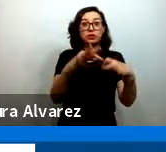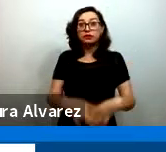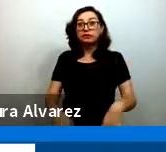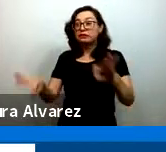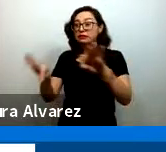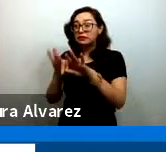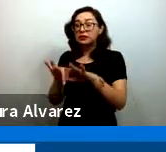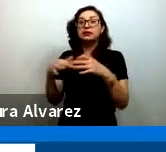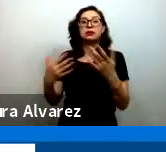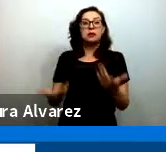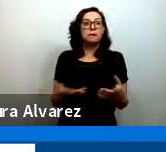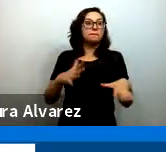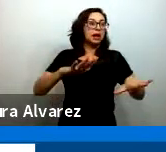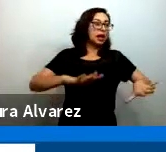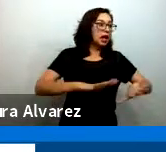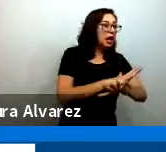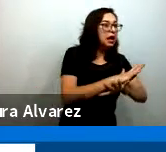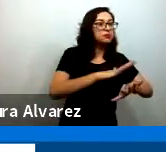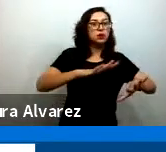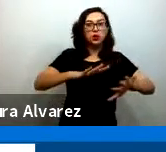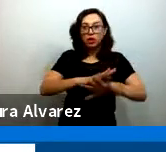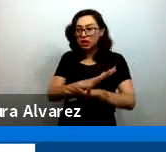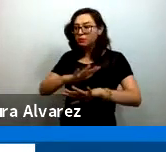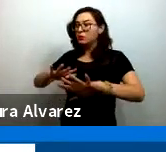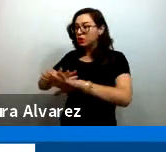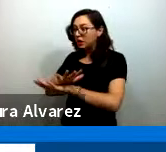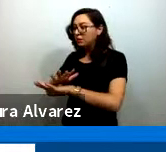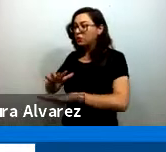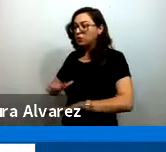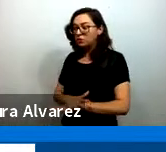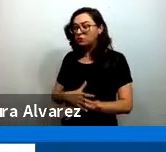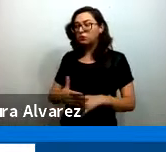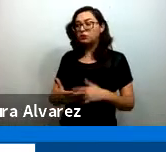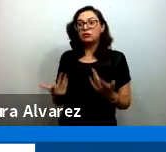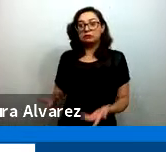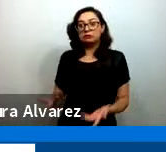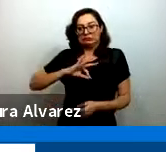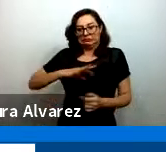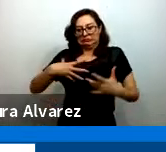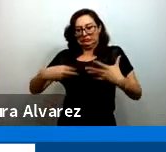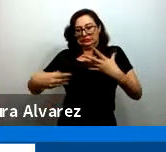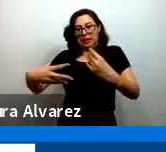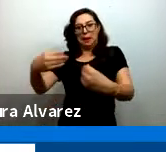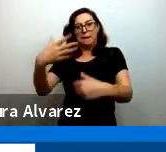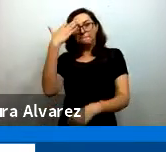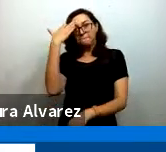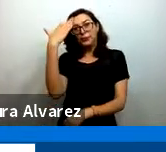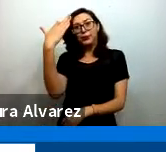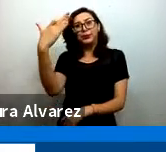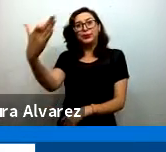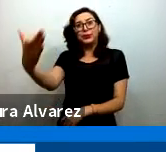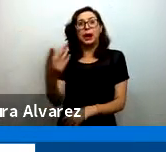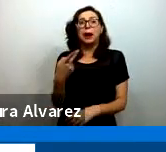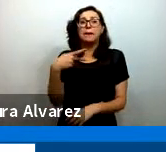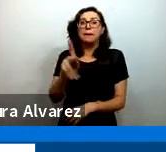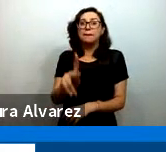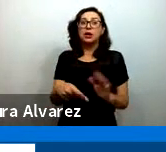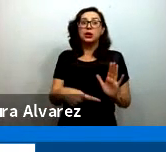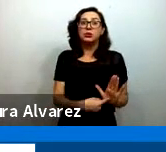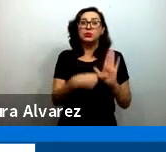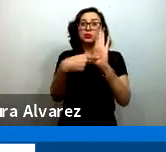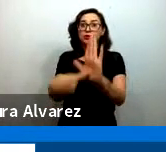cambiando con la extensión de la pandemia, pero para darles un ejemplo del primer